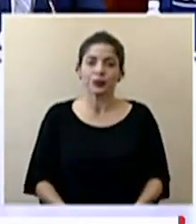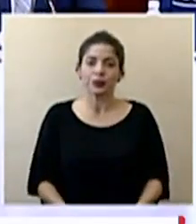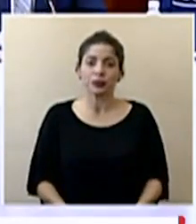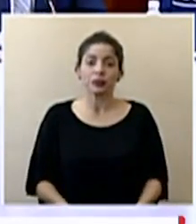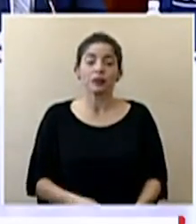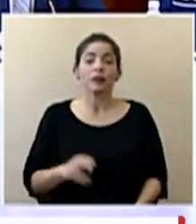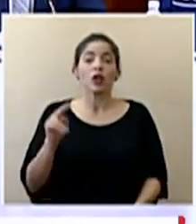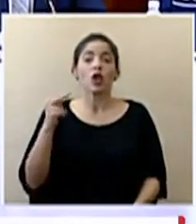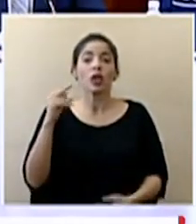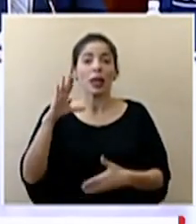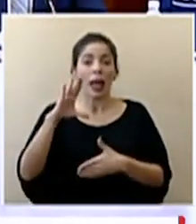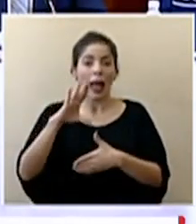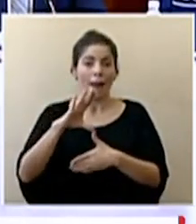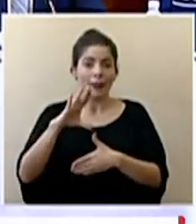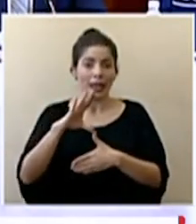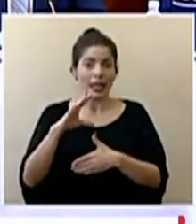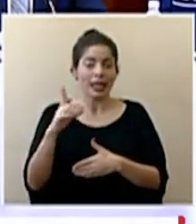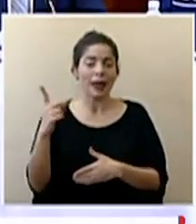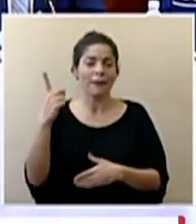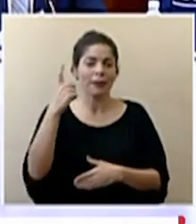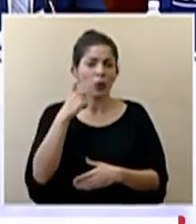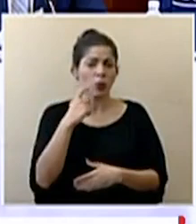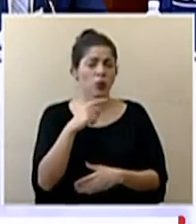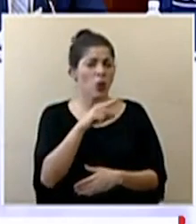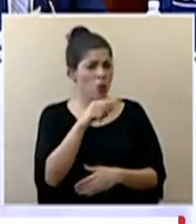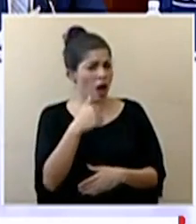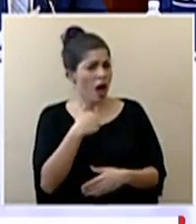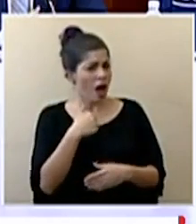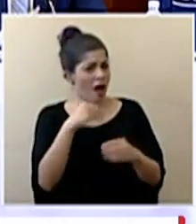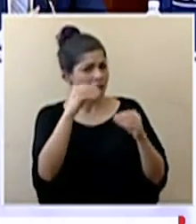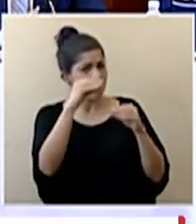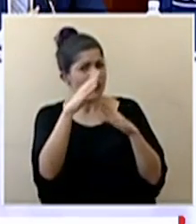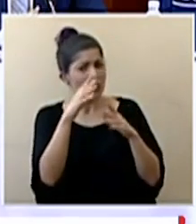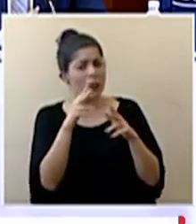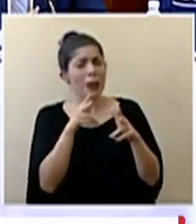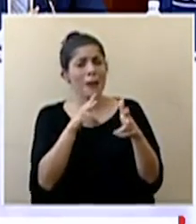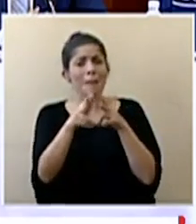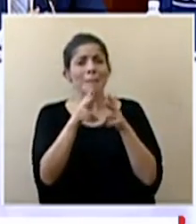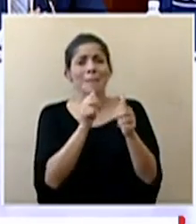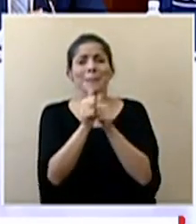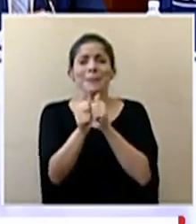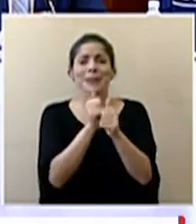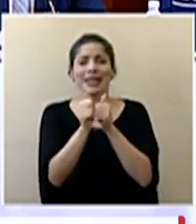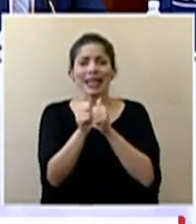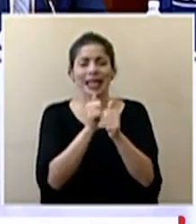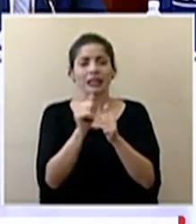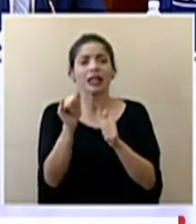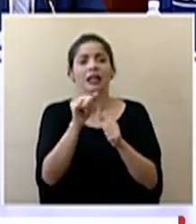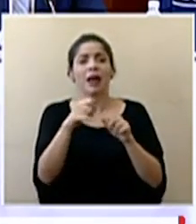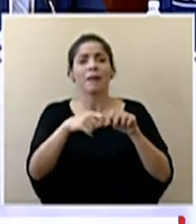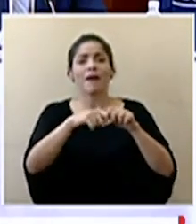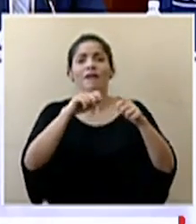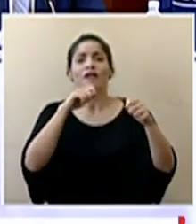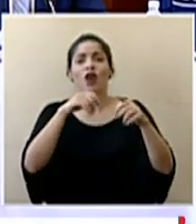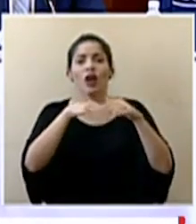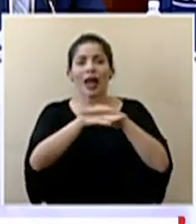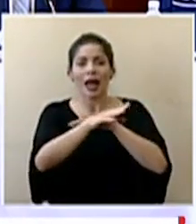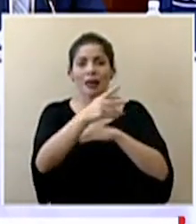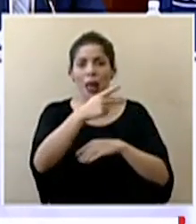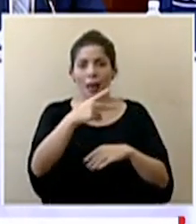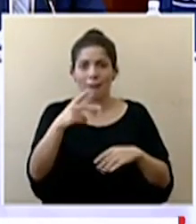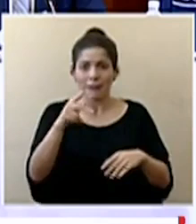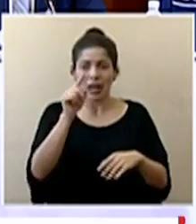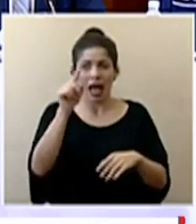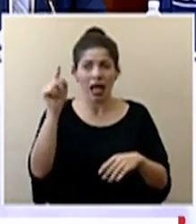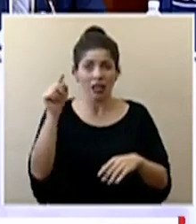y Notiamérica nos consulta se tienen informes de piques en diferentes sectores así como de violaciones al ingreso a las playas y otros lugares